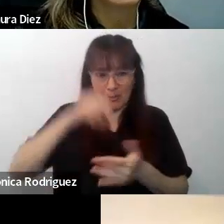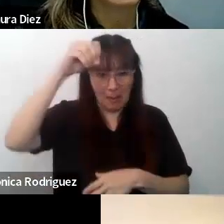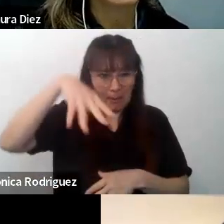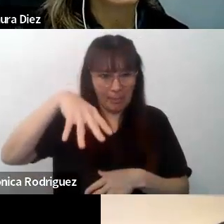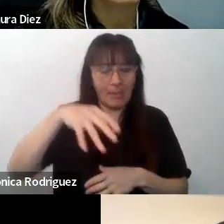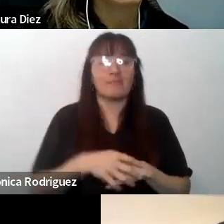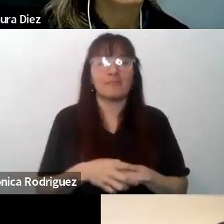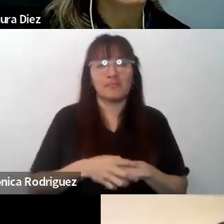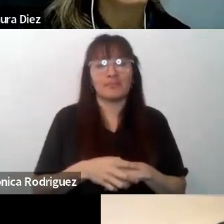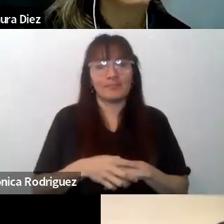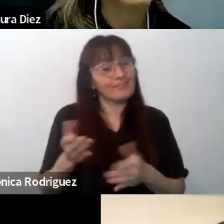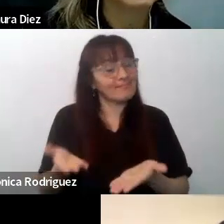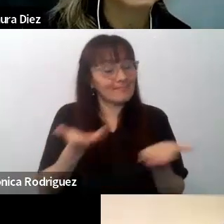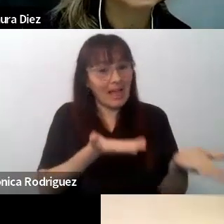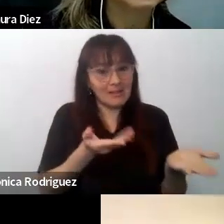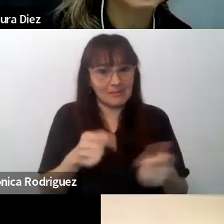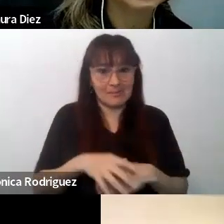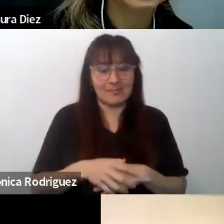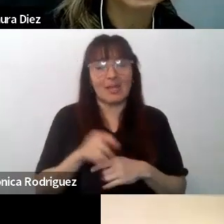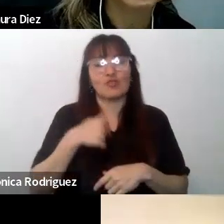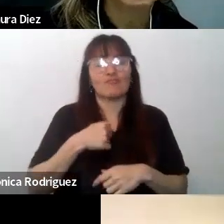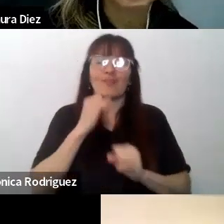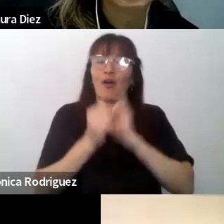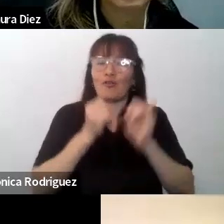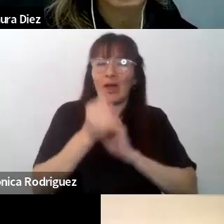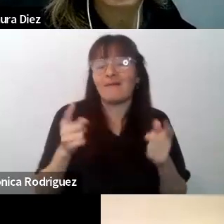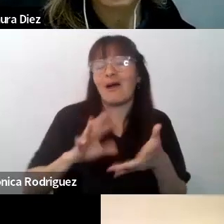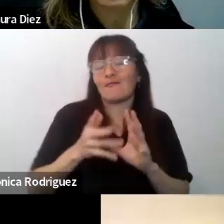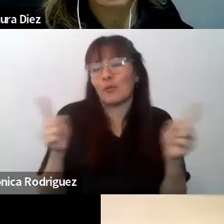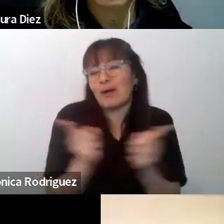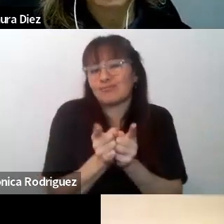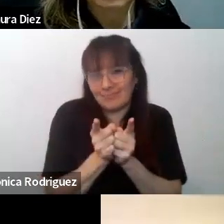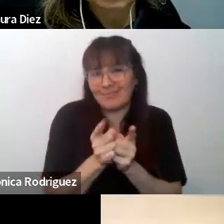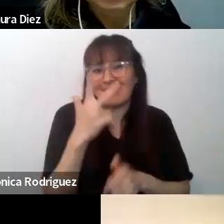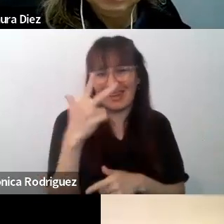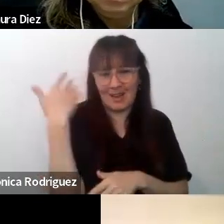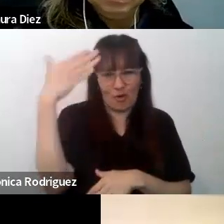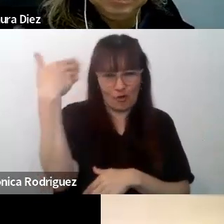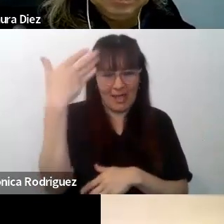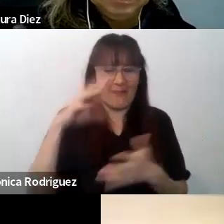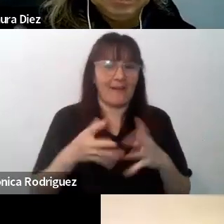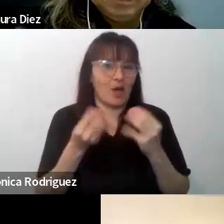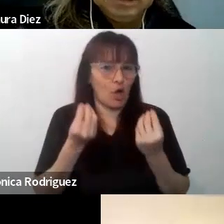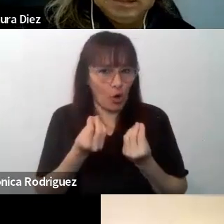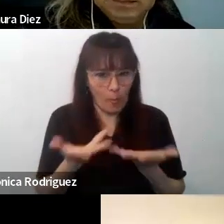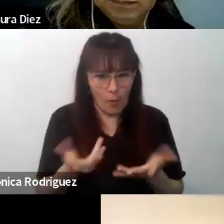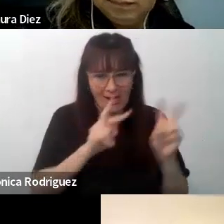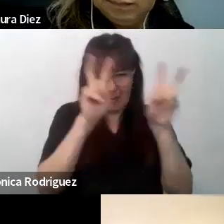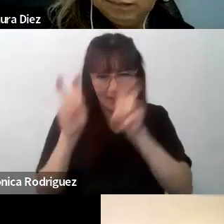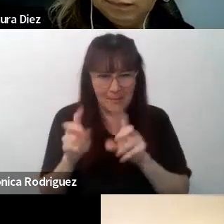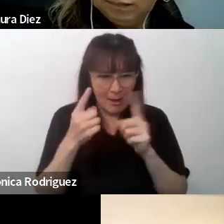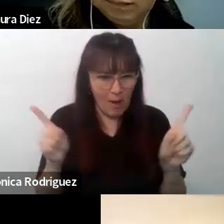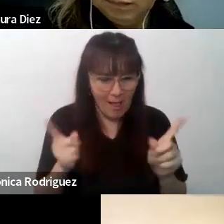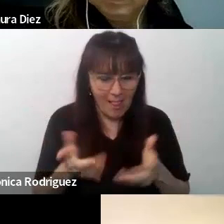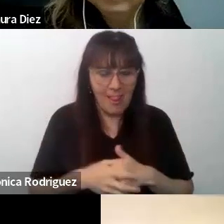Te cedo la palabra, estaba contando entonces un poco de qué iban las tres temáticas de nuestro tramo